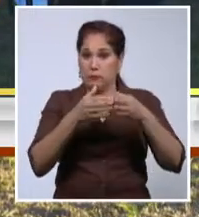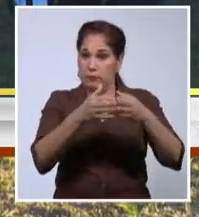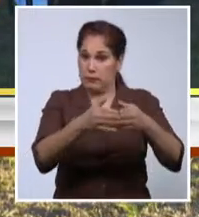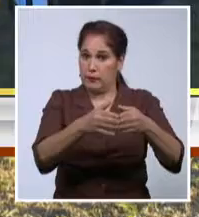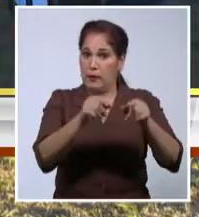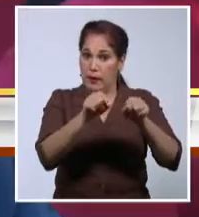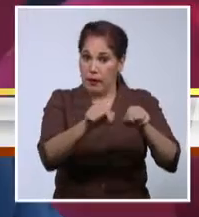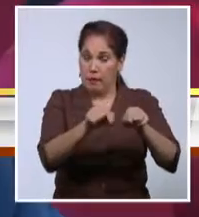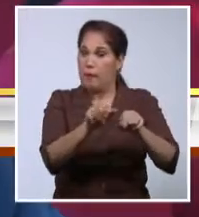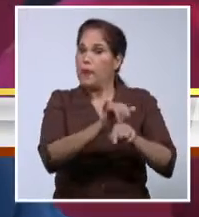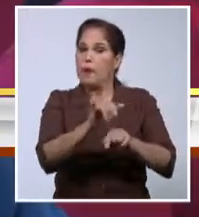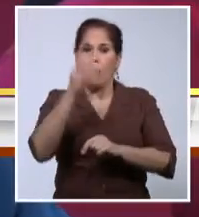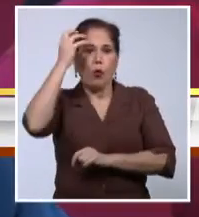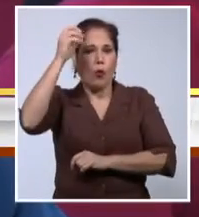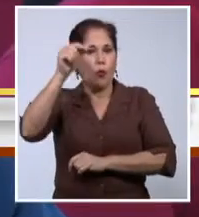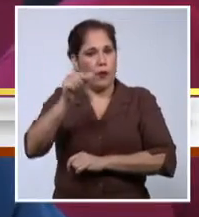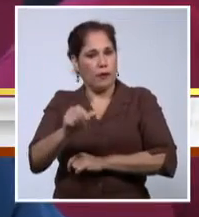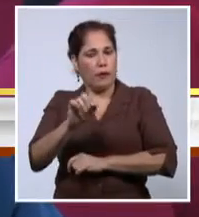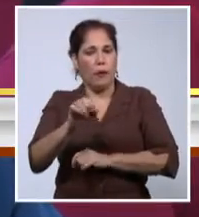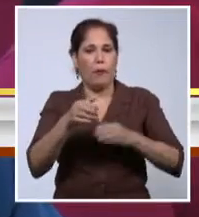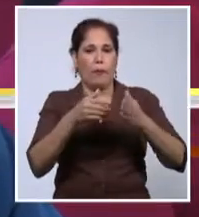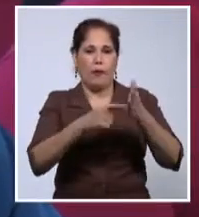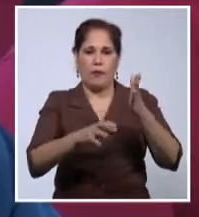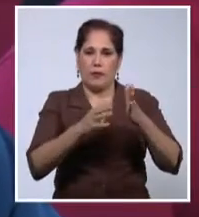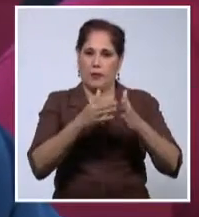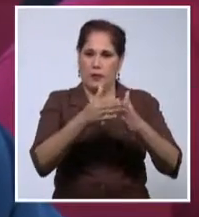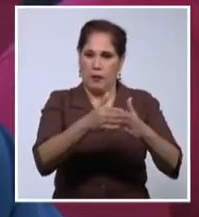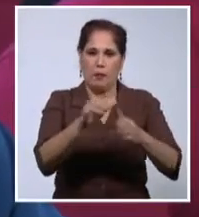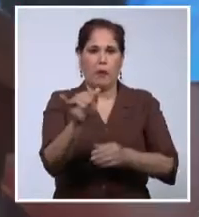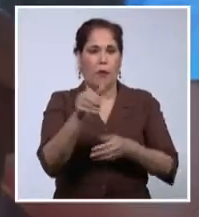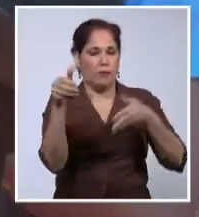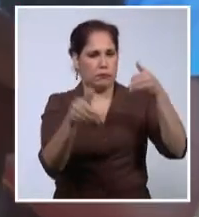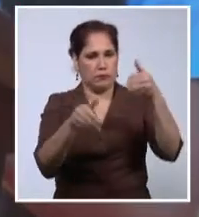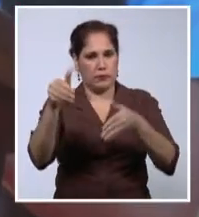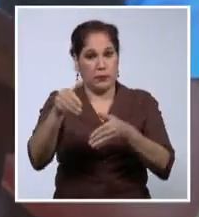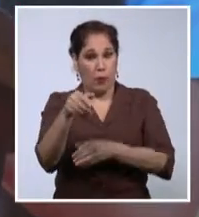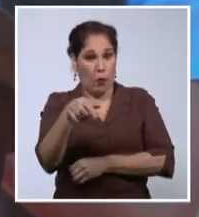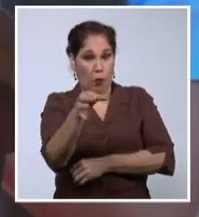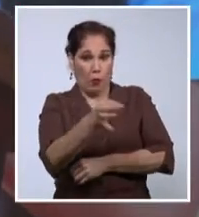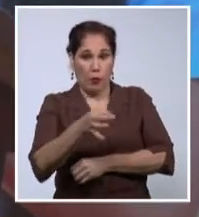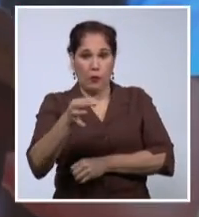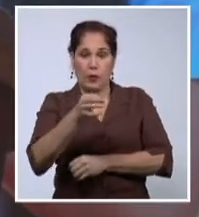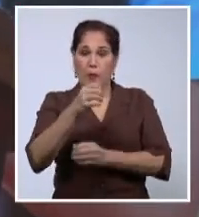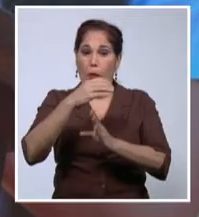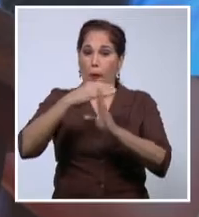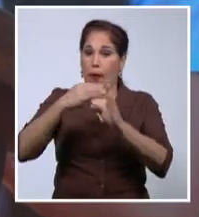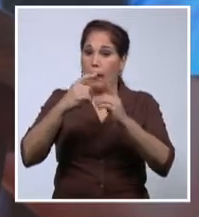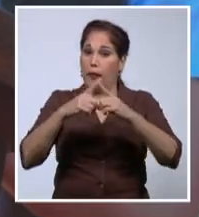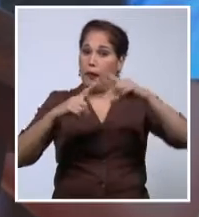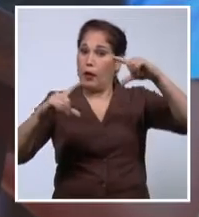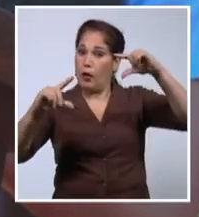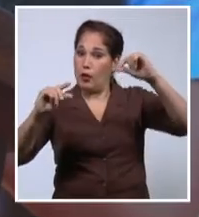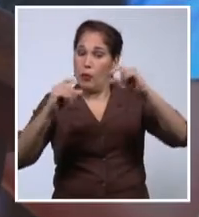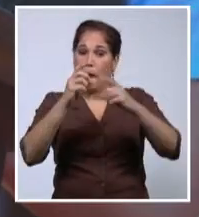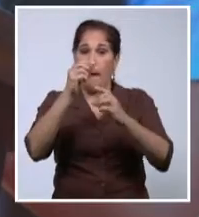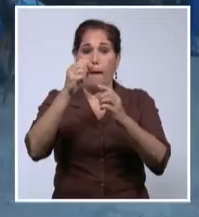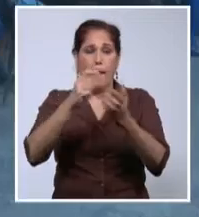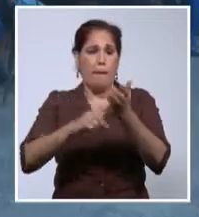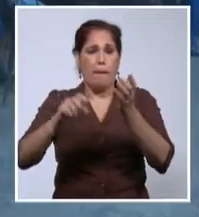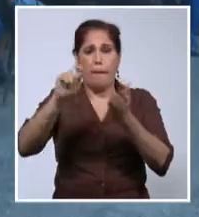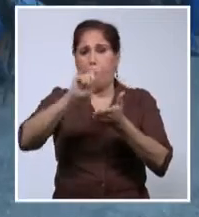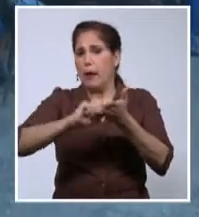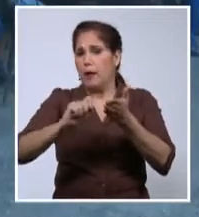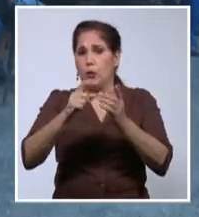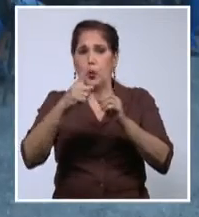y también por el gobernador del territorio, Francisco Escribano Cruz. Hoy el municipio de Medialuna, perteneciente al plan turquino granmense, tiene